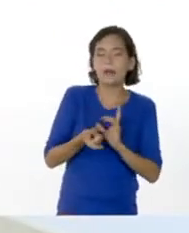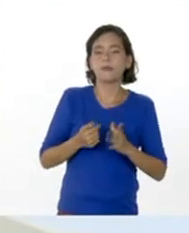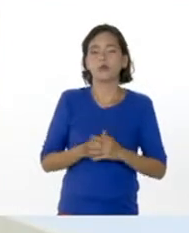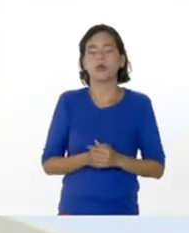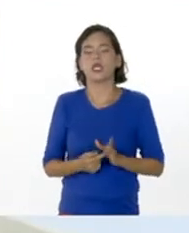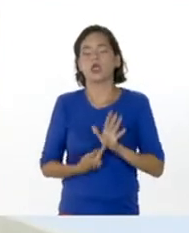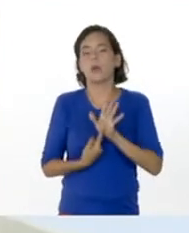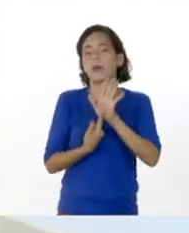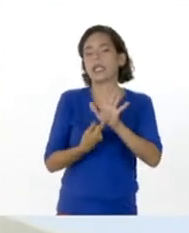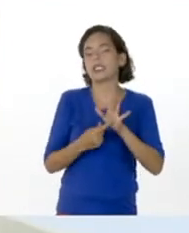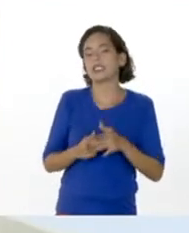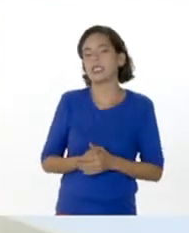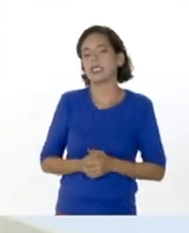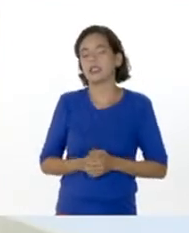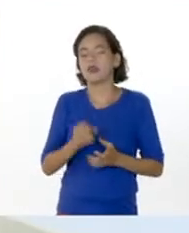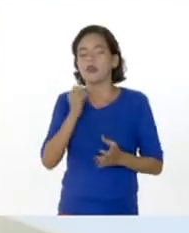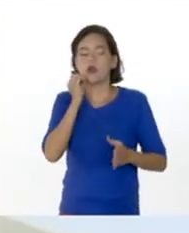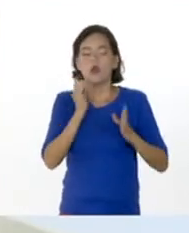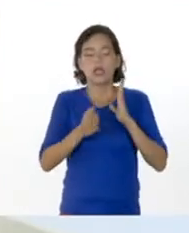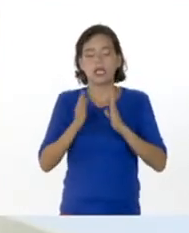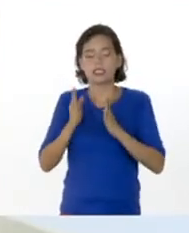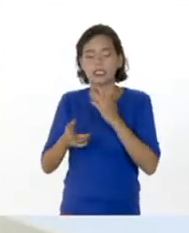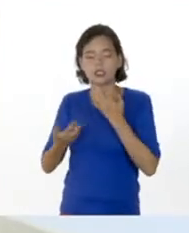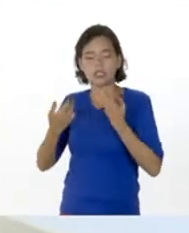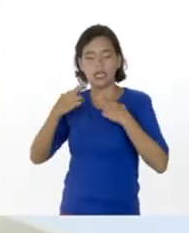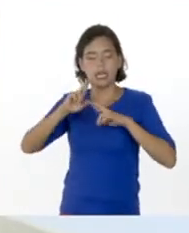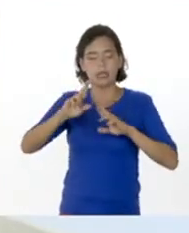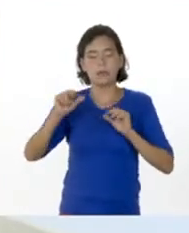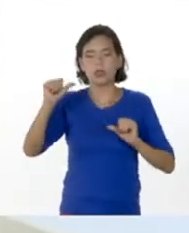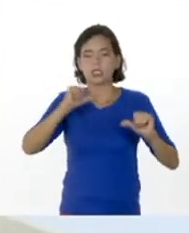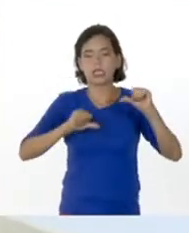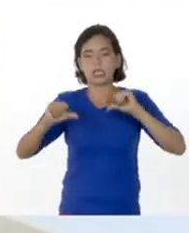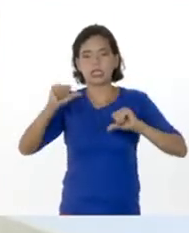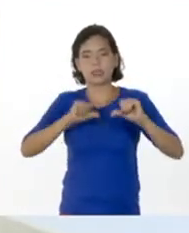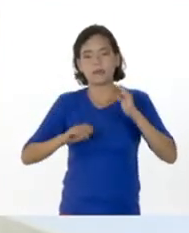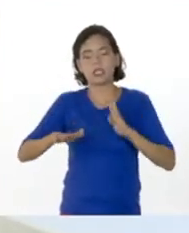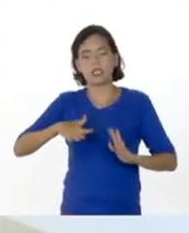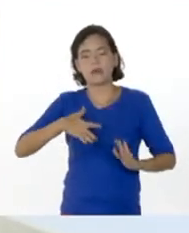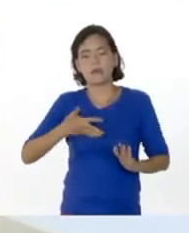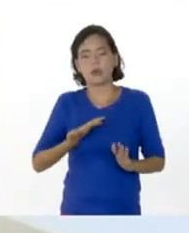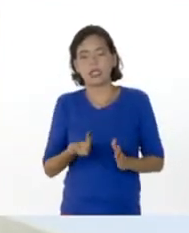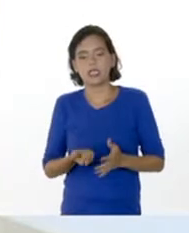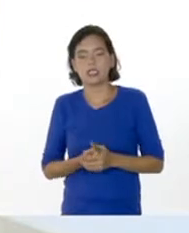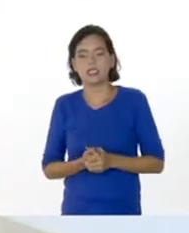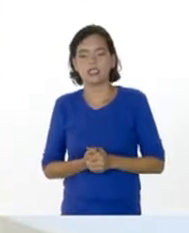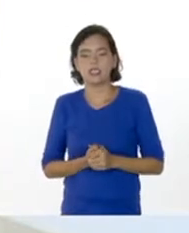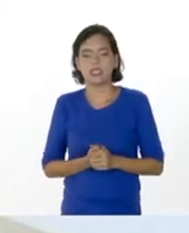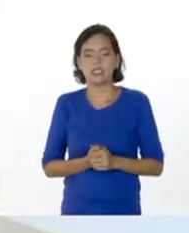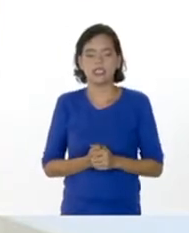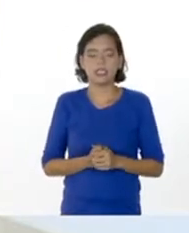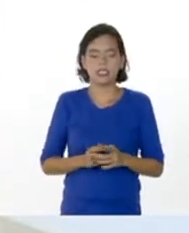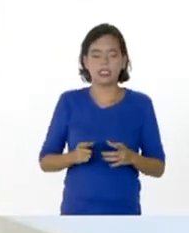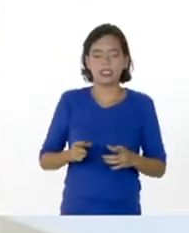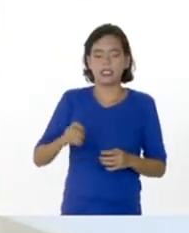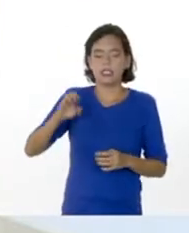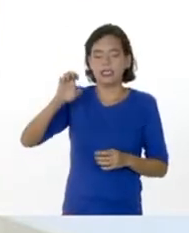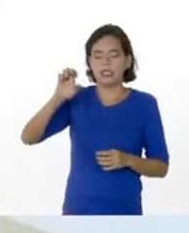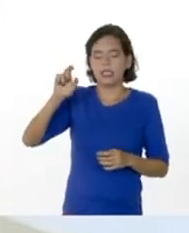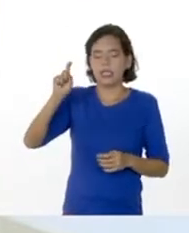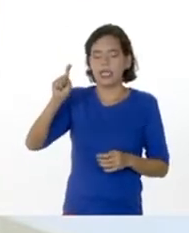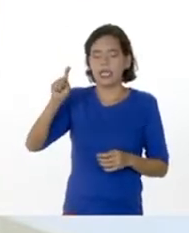presenta una clasificación de las reacciones químicas, que pueden ser de tipo exotérmica y endotérmica.